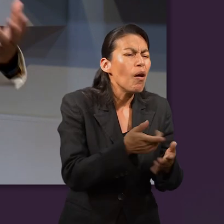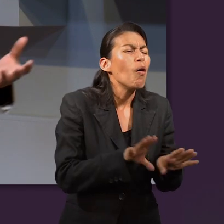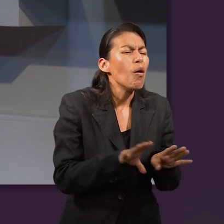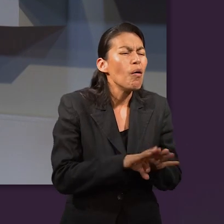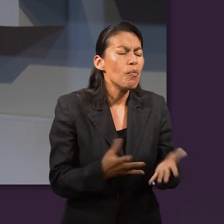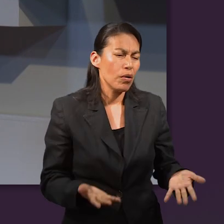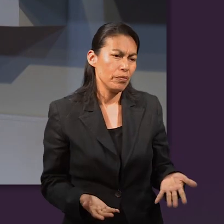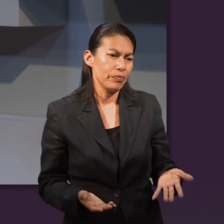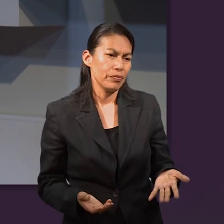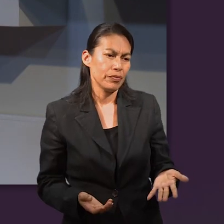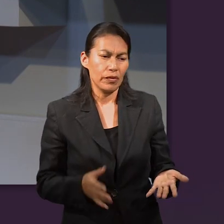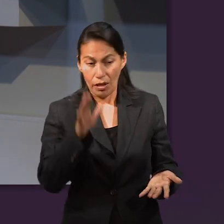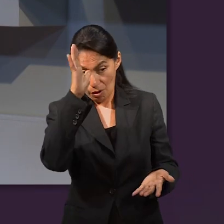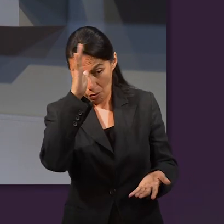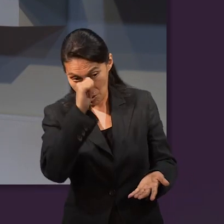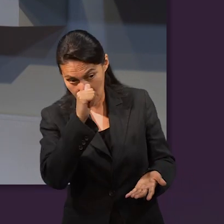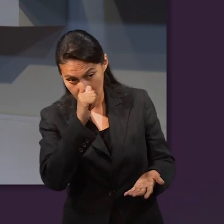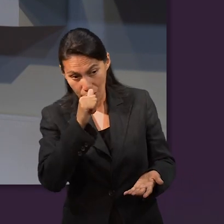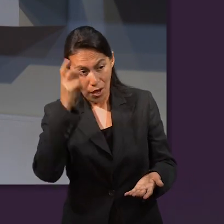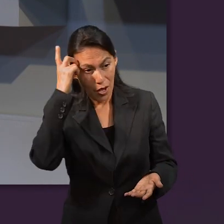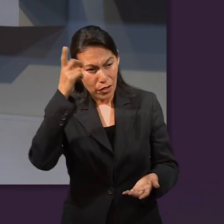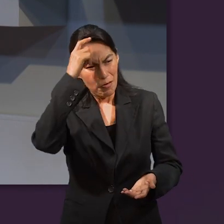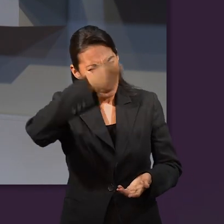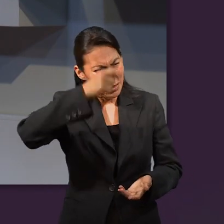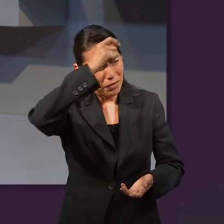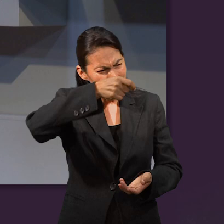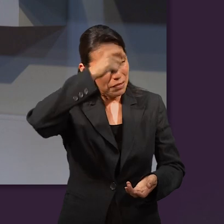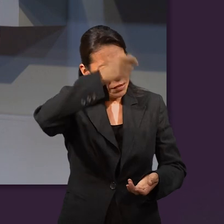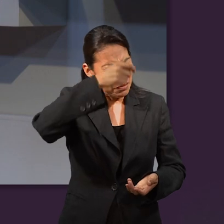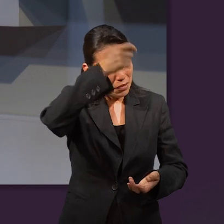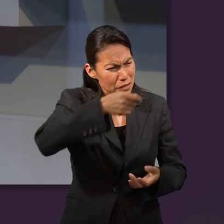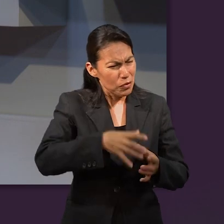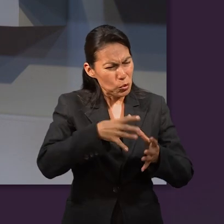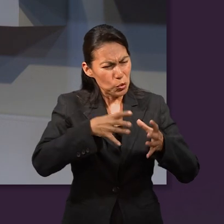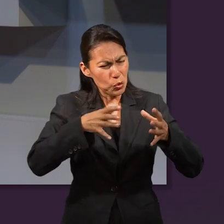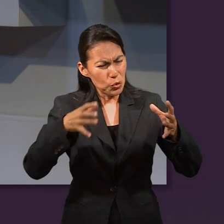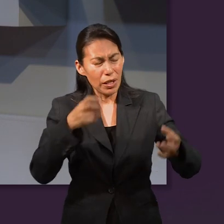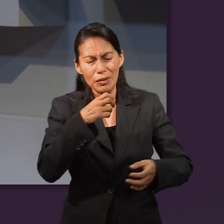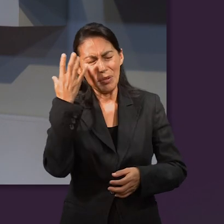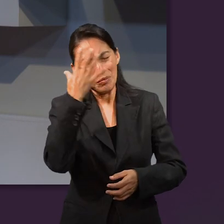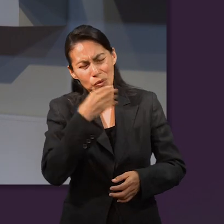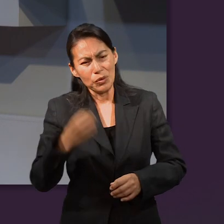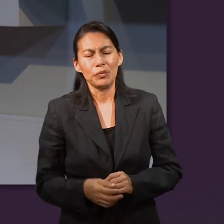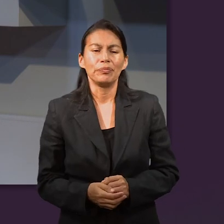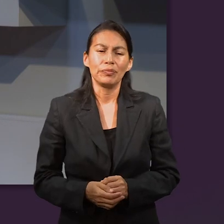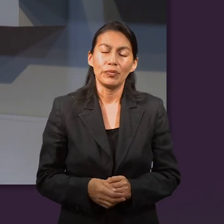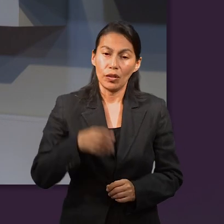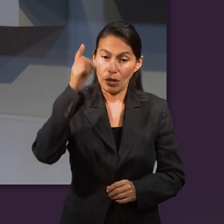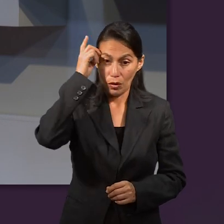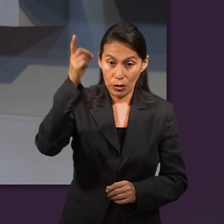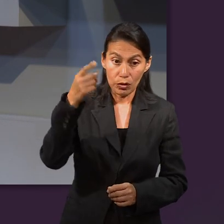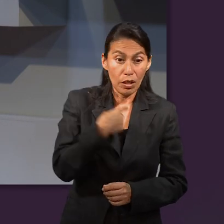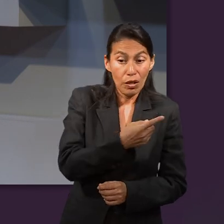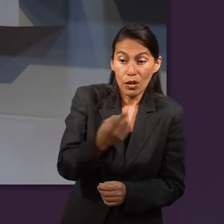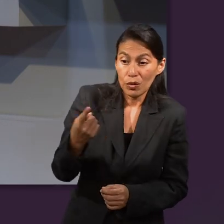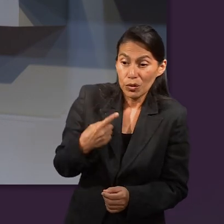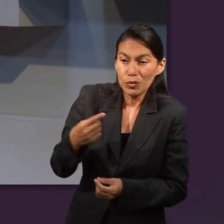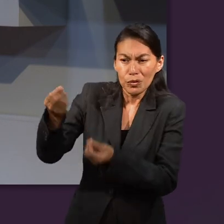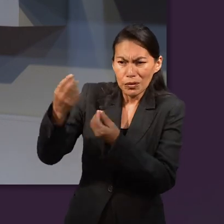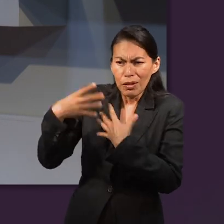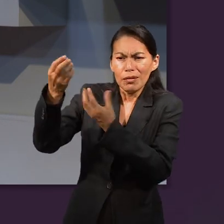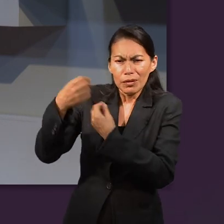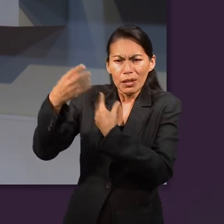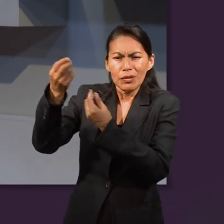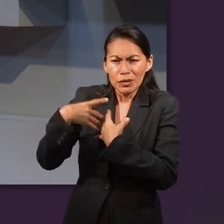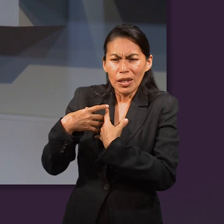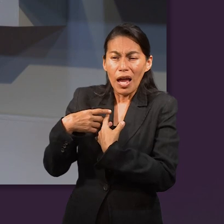te pago, le dice el suegro. Y entonces ahí hacen un acuerdo y Dios lo prospera y lo prospera y lo prospera. Ahí hay otra enseñanza también. Dios nos